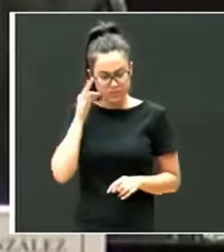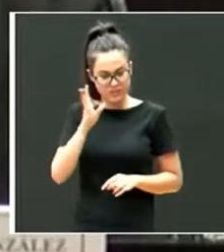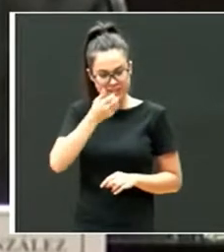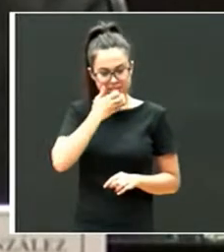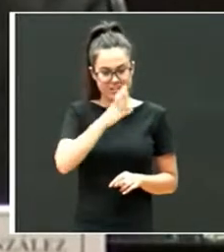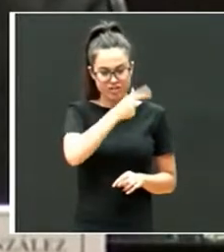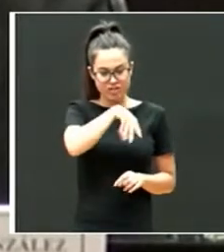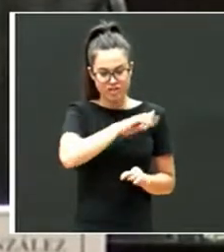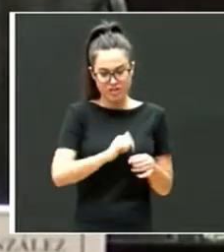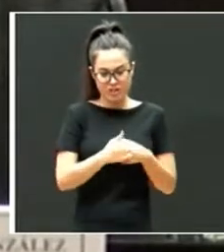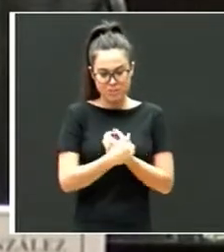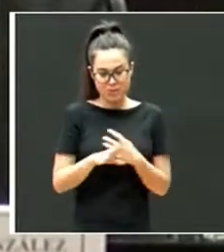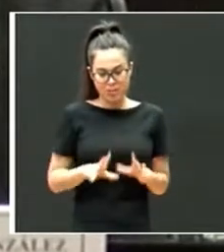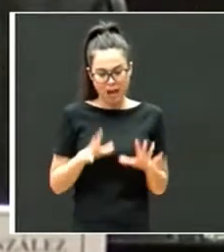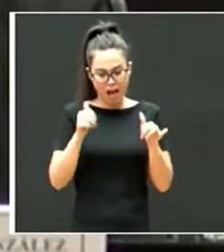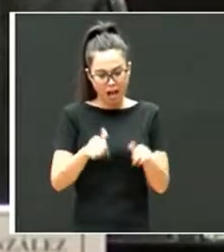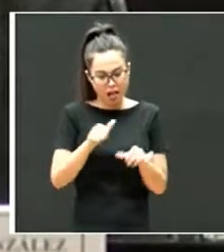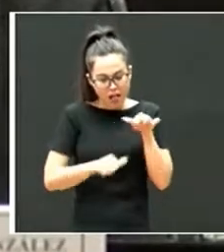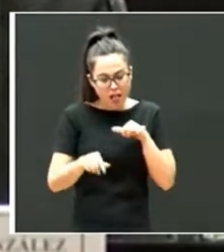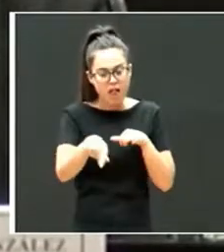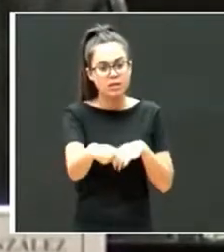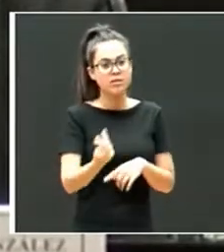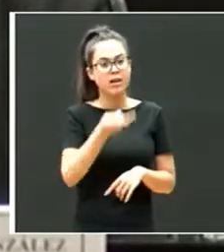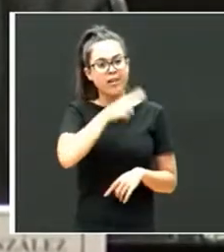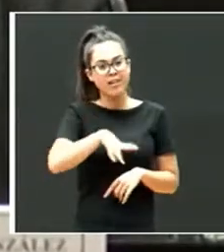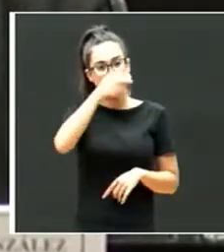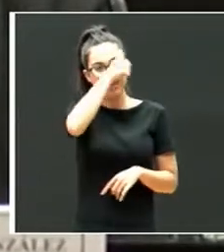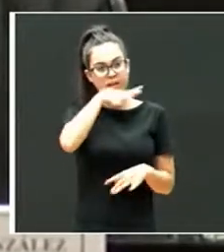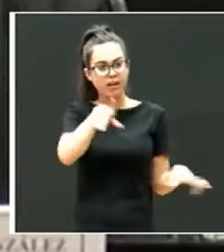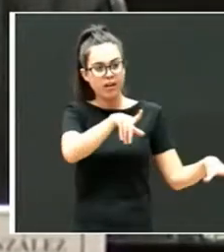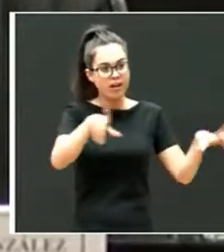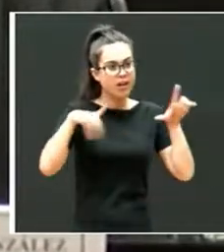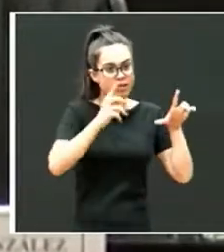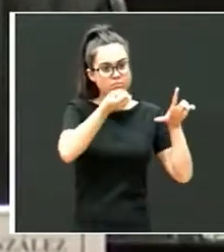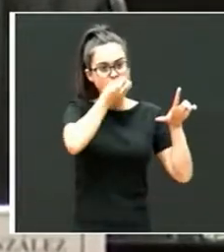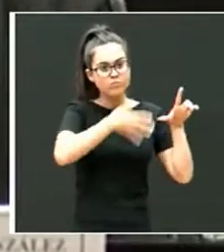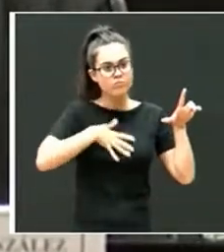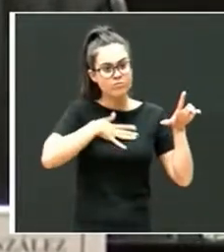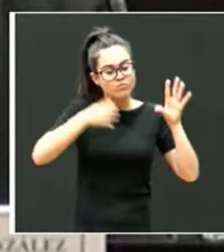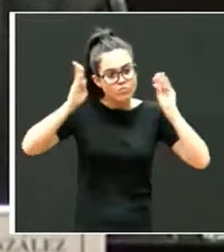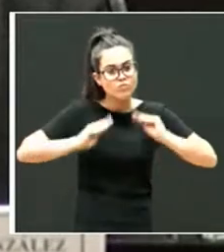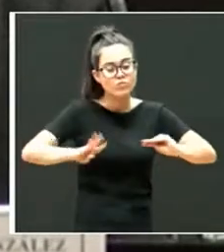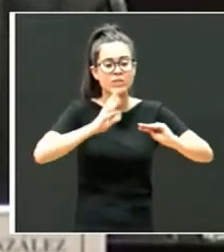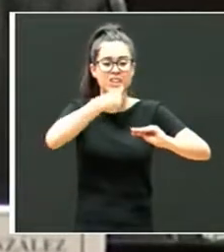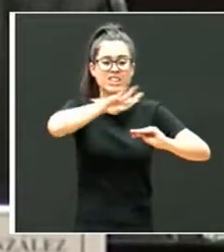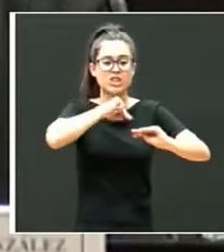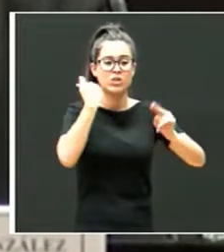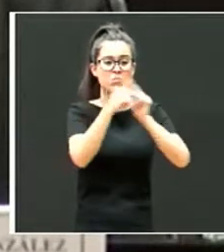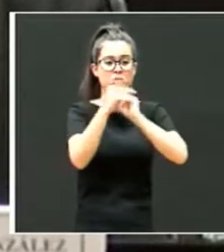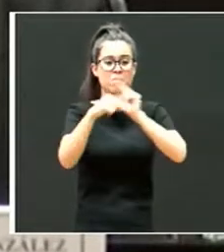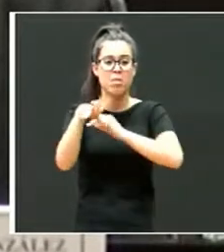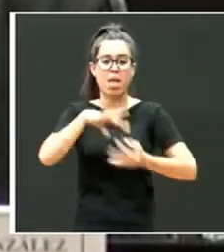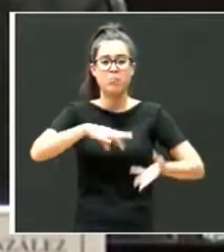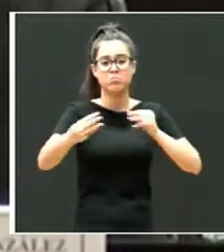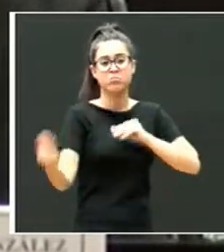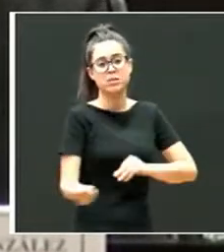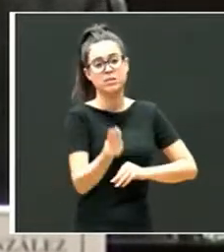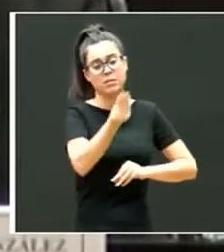dirigimos a eso, pues seguramente vamos a adecuar mucho mejor nuestra respuesta que si primamos lo